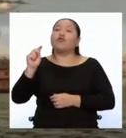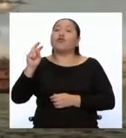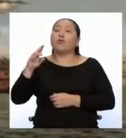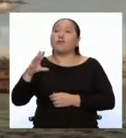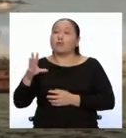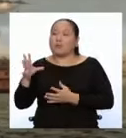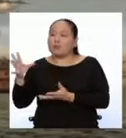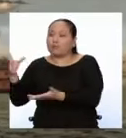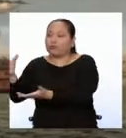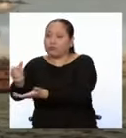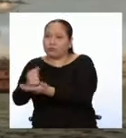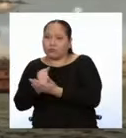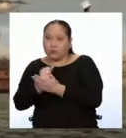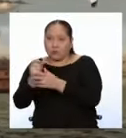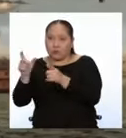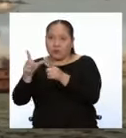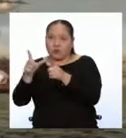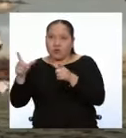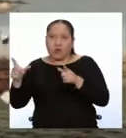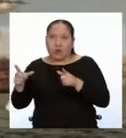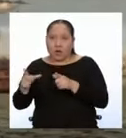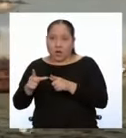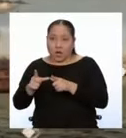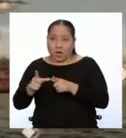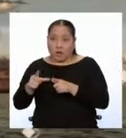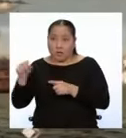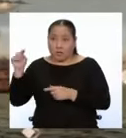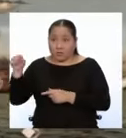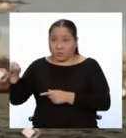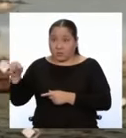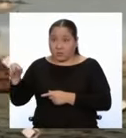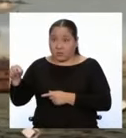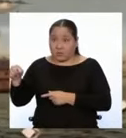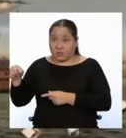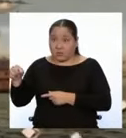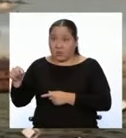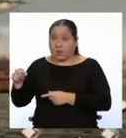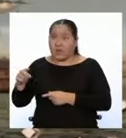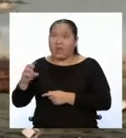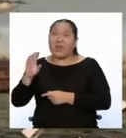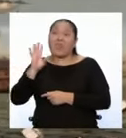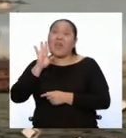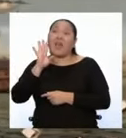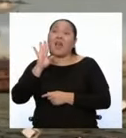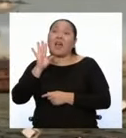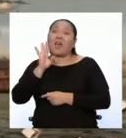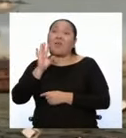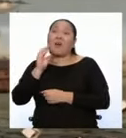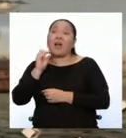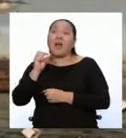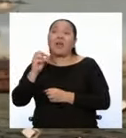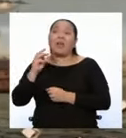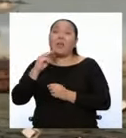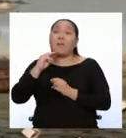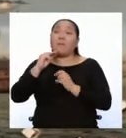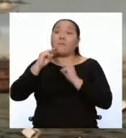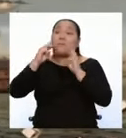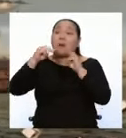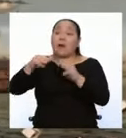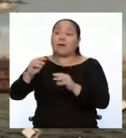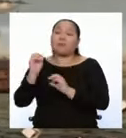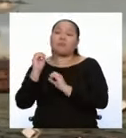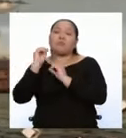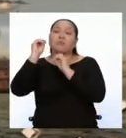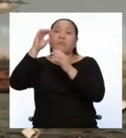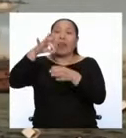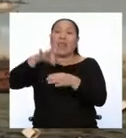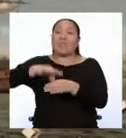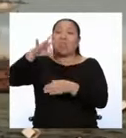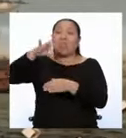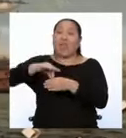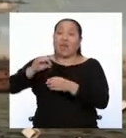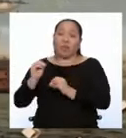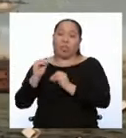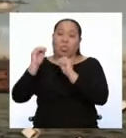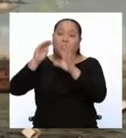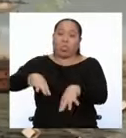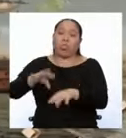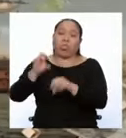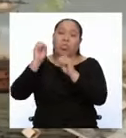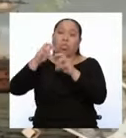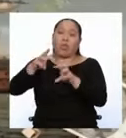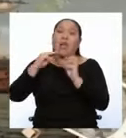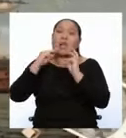lanzaron al mar todo un cargamento de té en forma de protesta. ¡Oye! Esto no fue poca cosa, ¿ah?